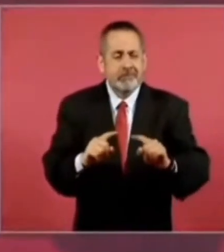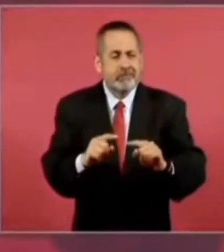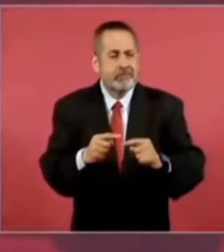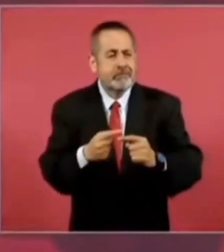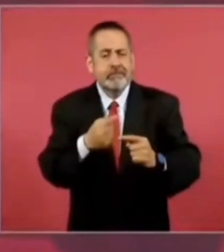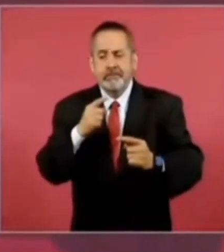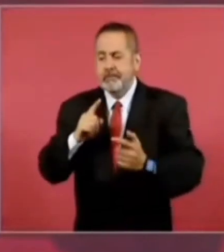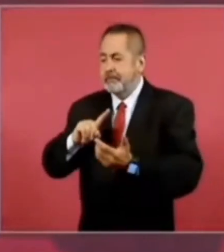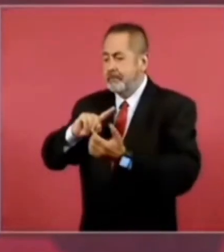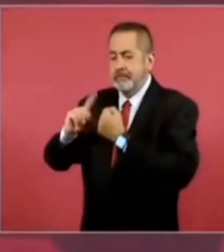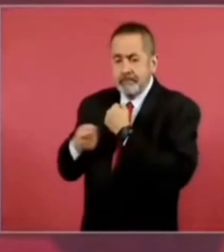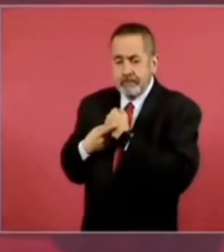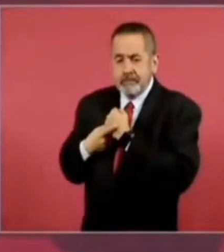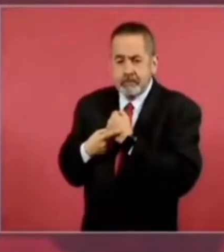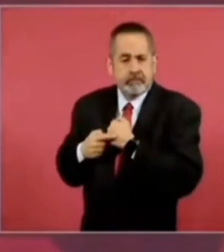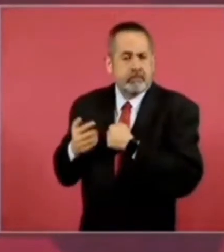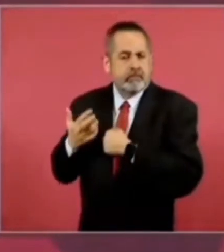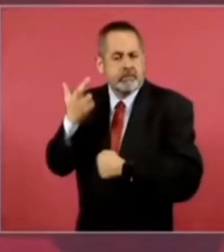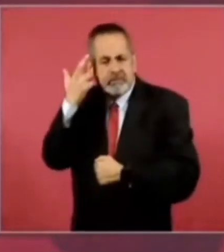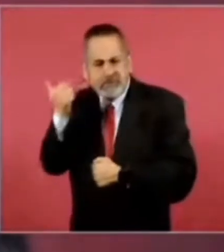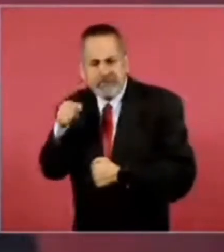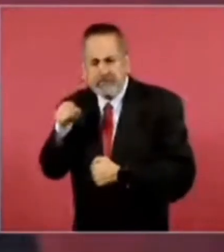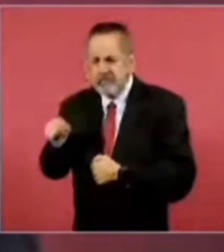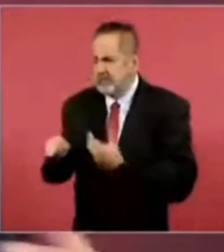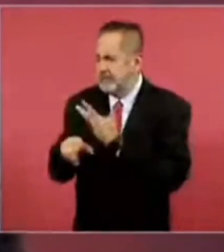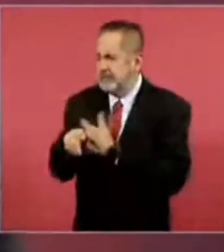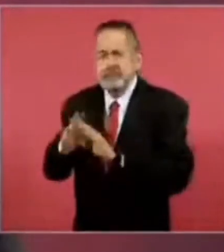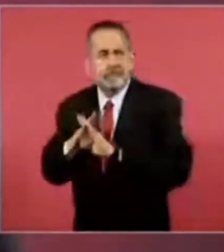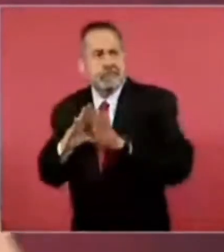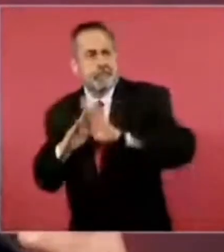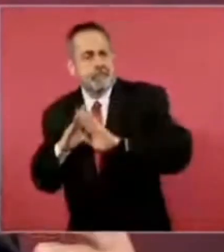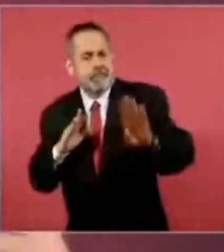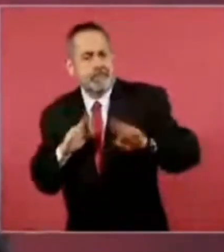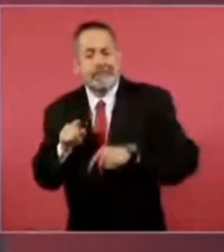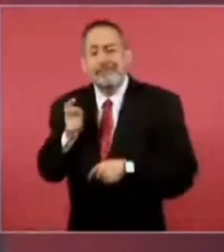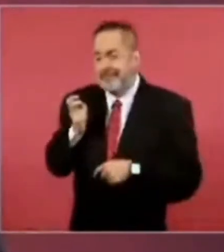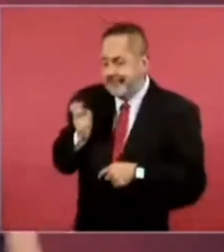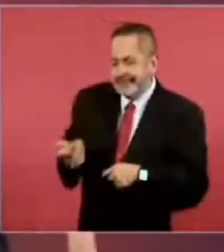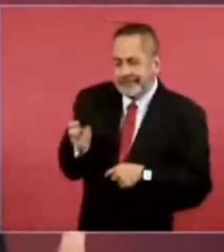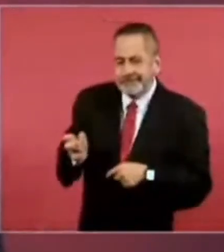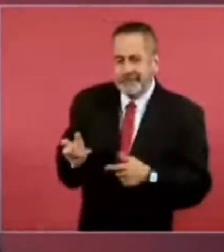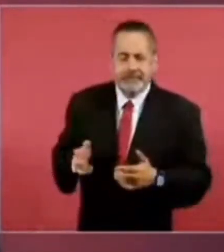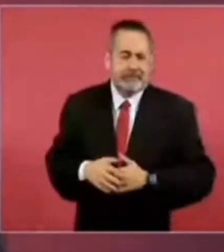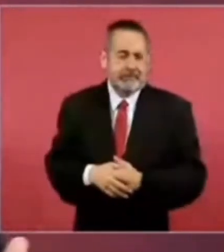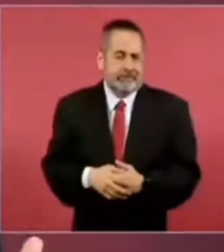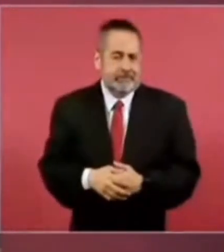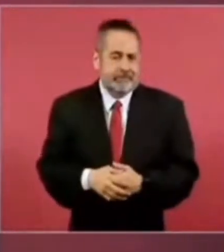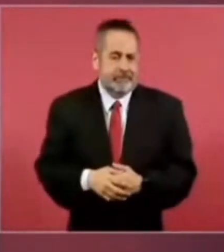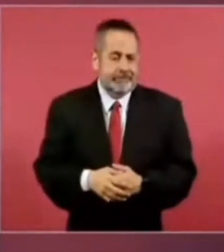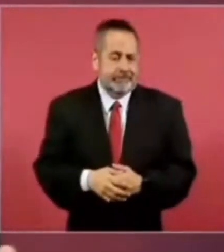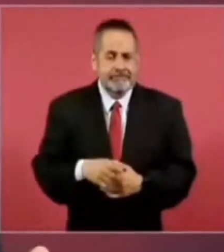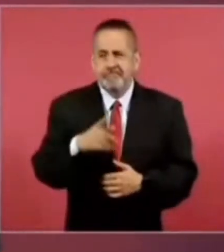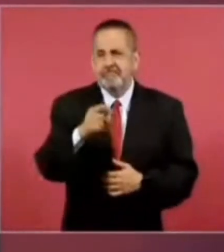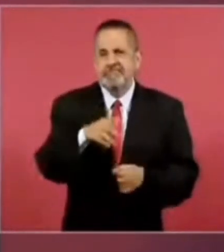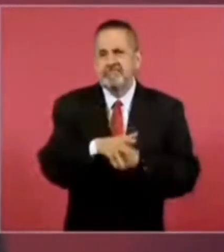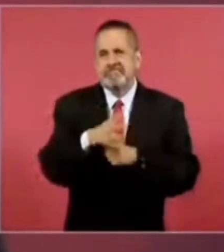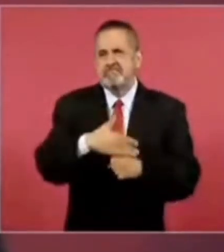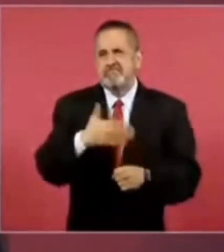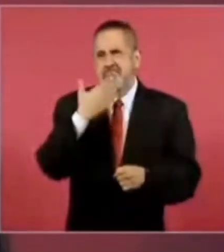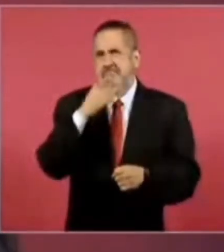que no basta con